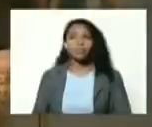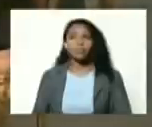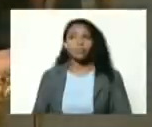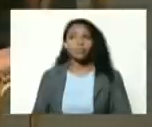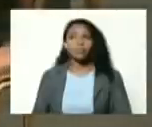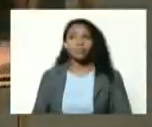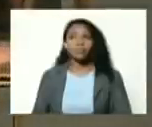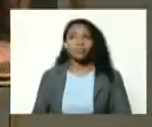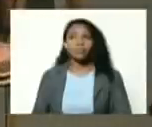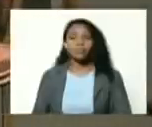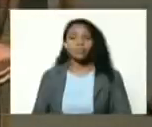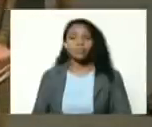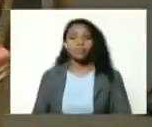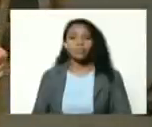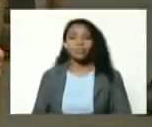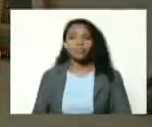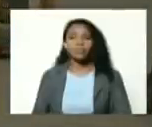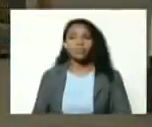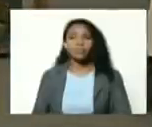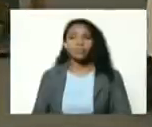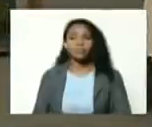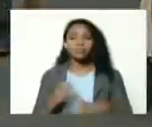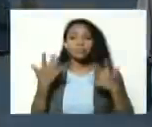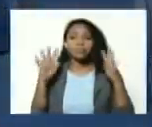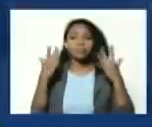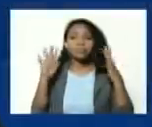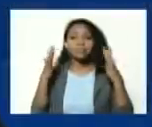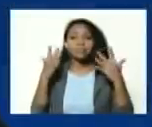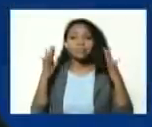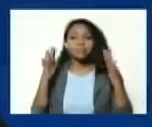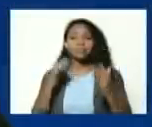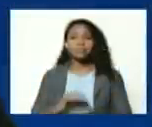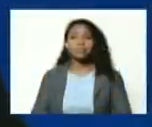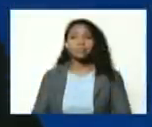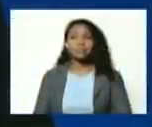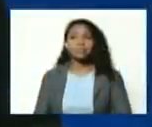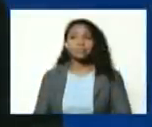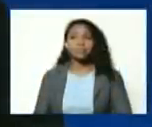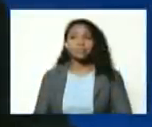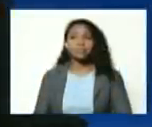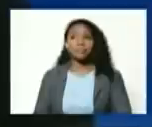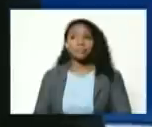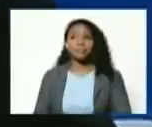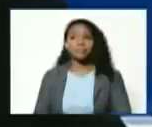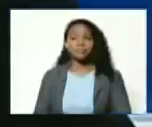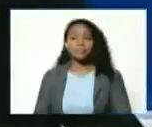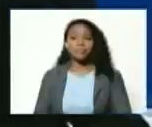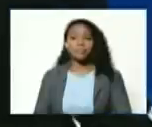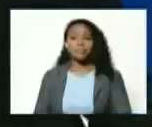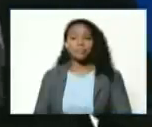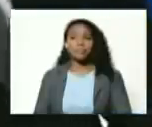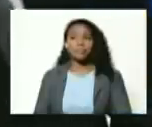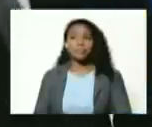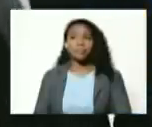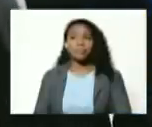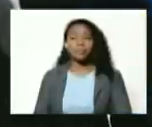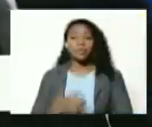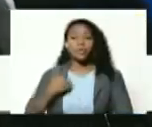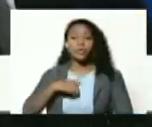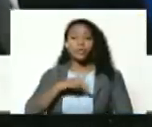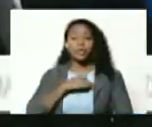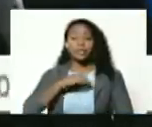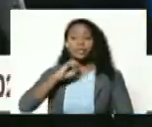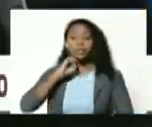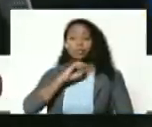nuestra historia